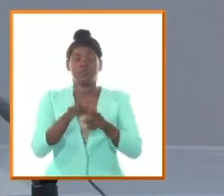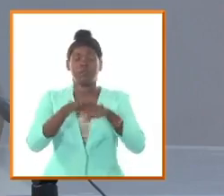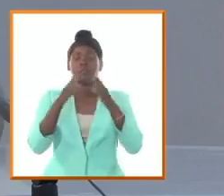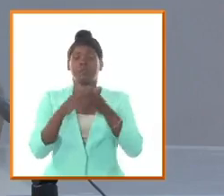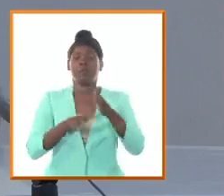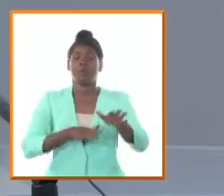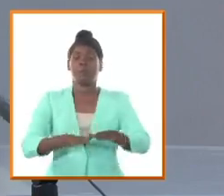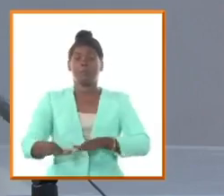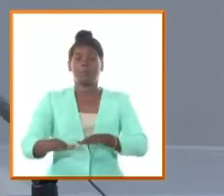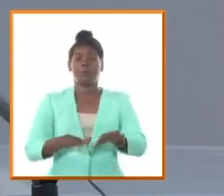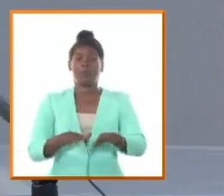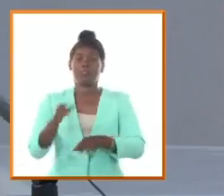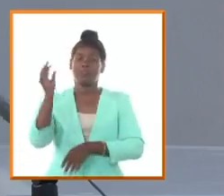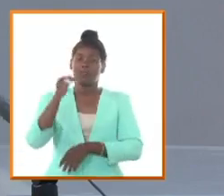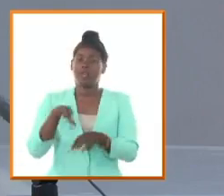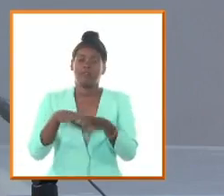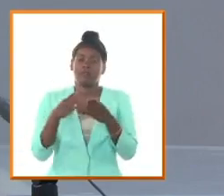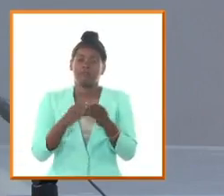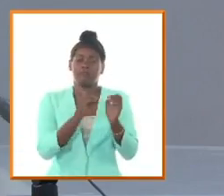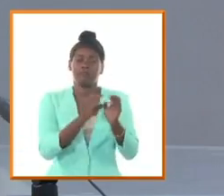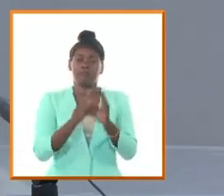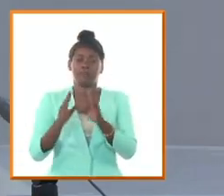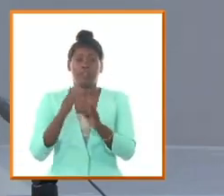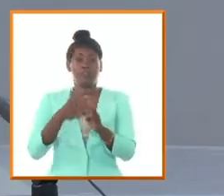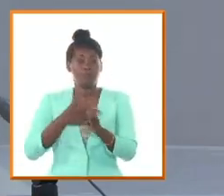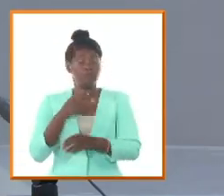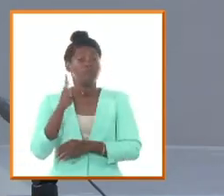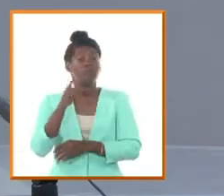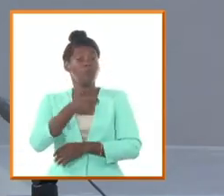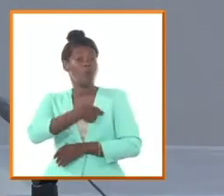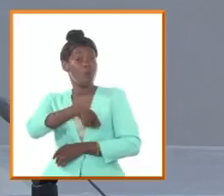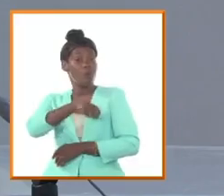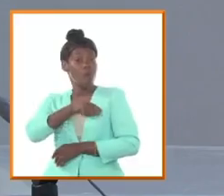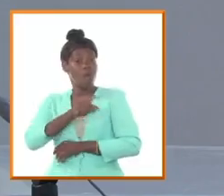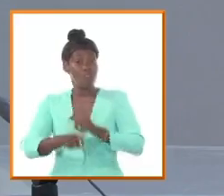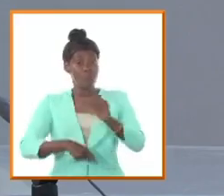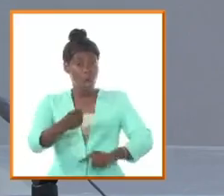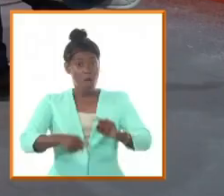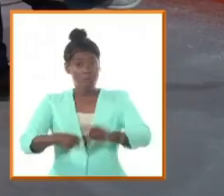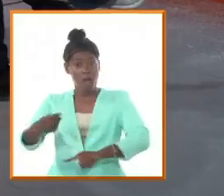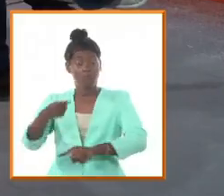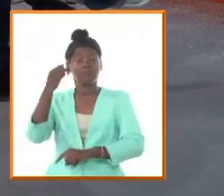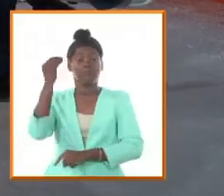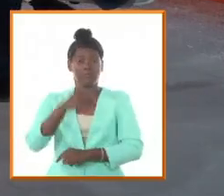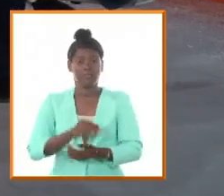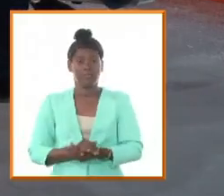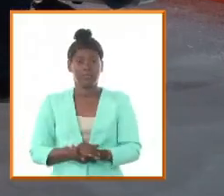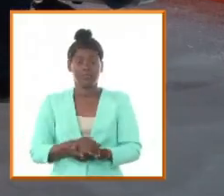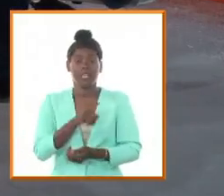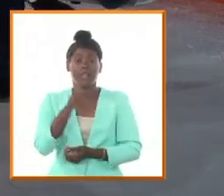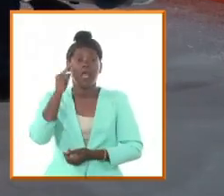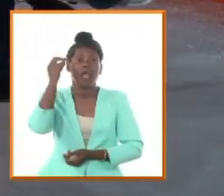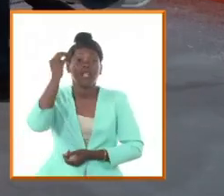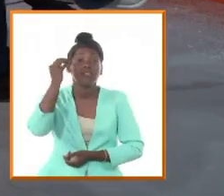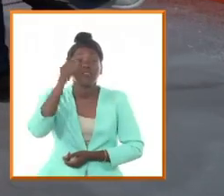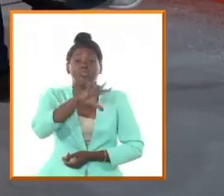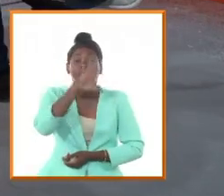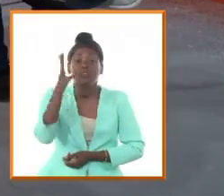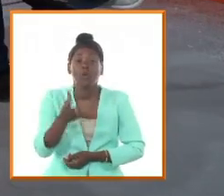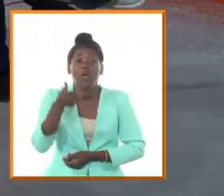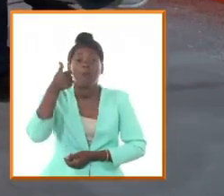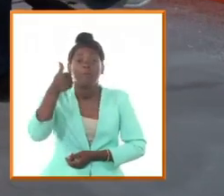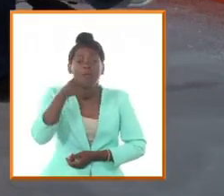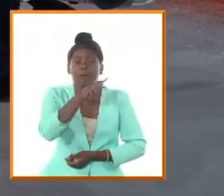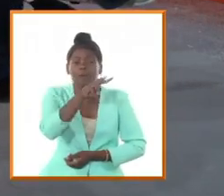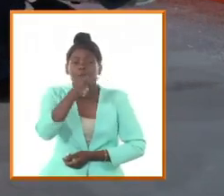infligió costosas derrotas al ejército español un hombre que además supo entender las condiciones específicas del